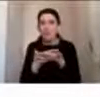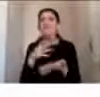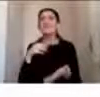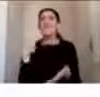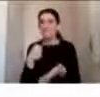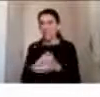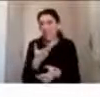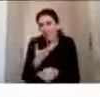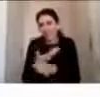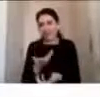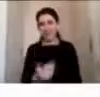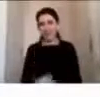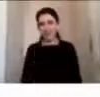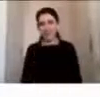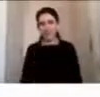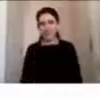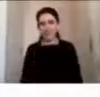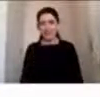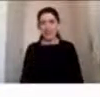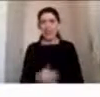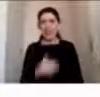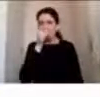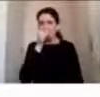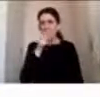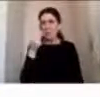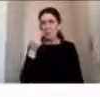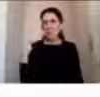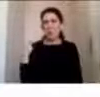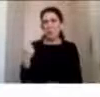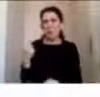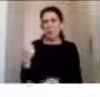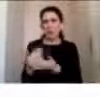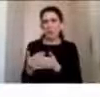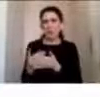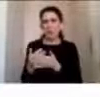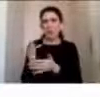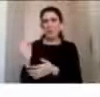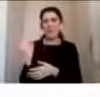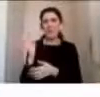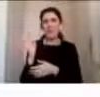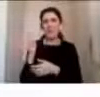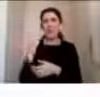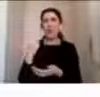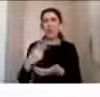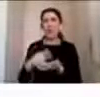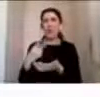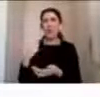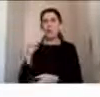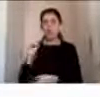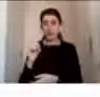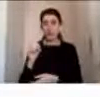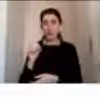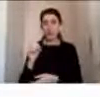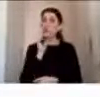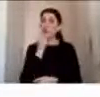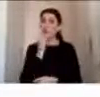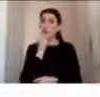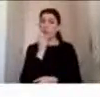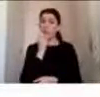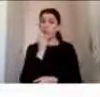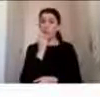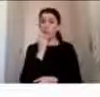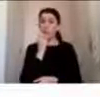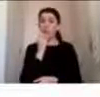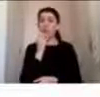También hace poco tiempo, febrero del 2020, febrero de este año, en Antofagasta, también